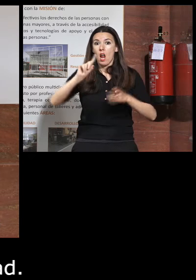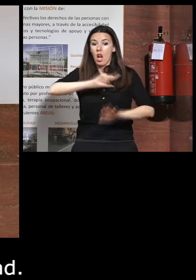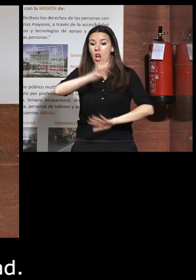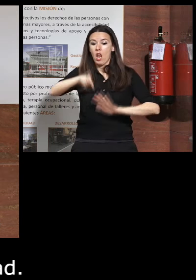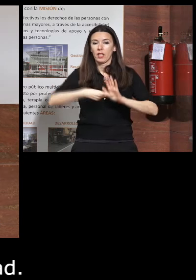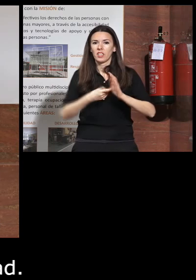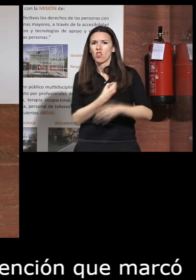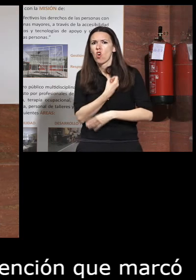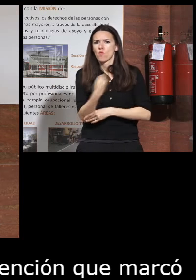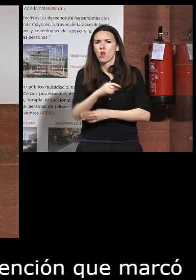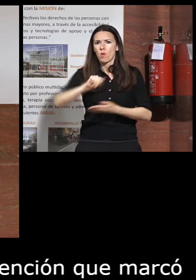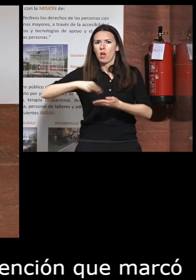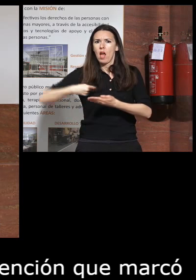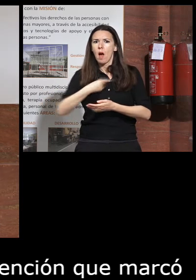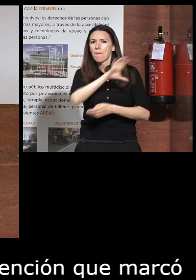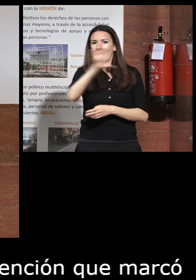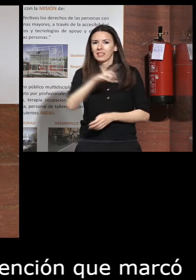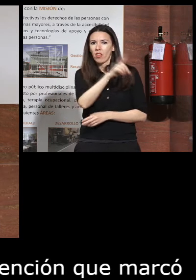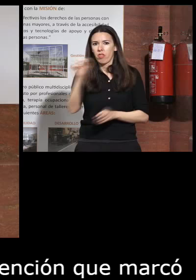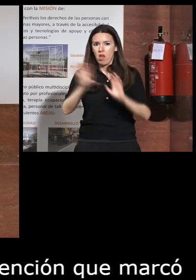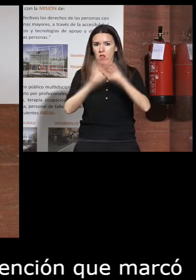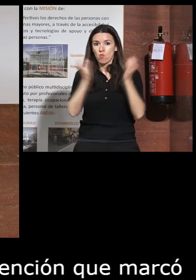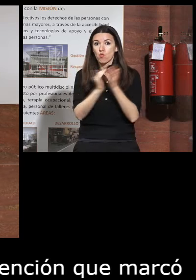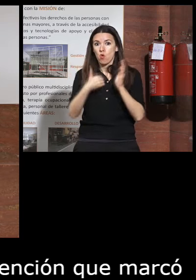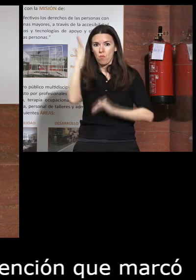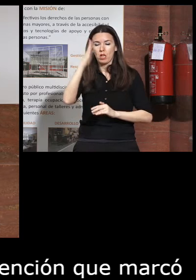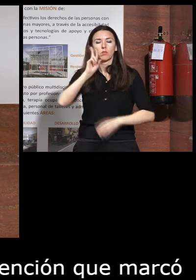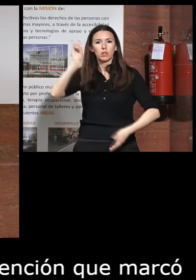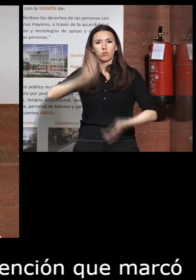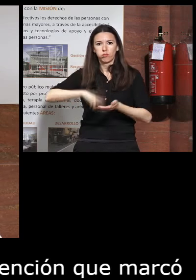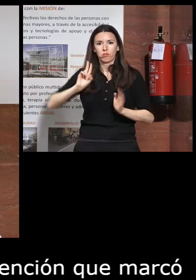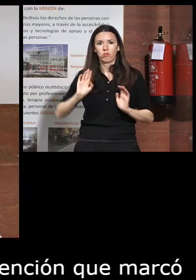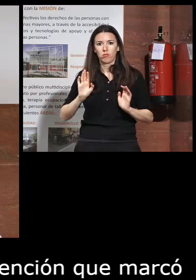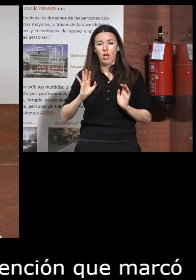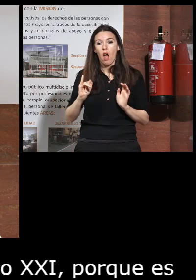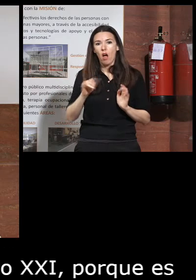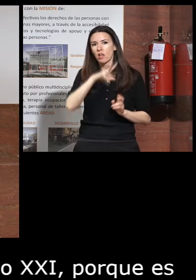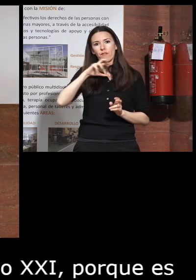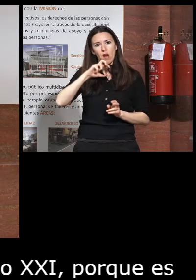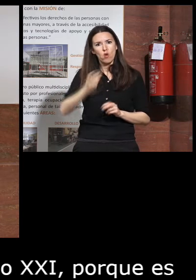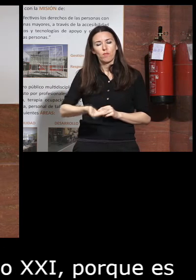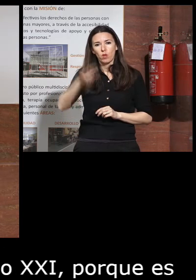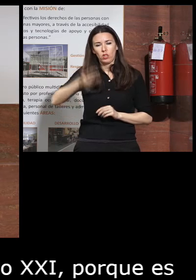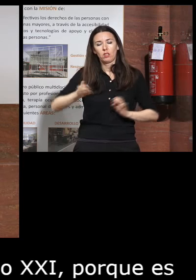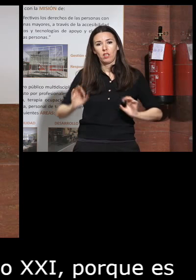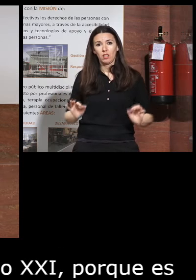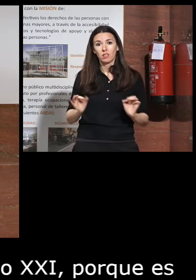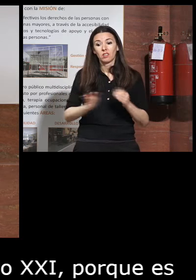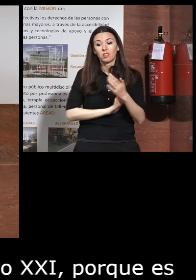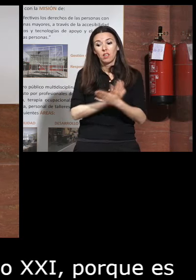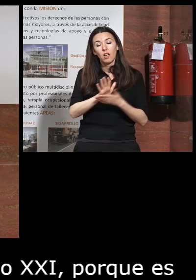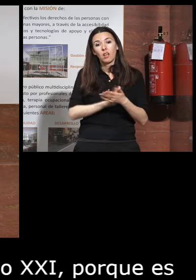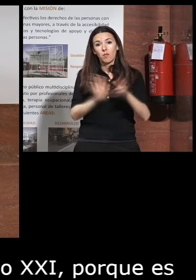amparado más de 100 países de todo el mundo y que lo han ratificado con lo cual tiene un valor importante y habla ya